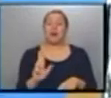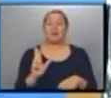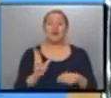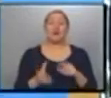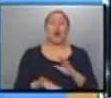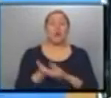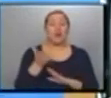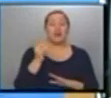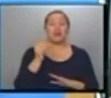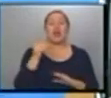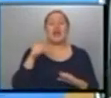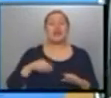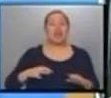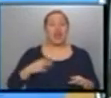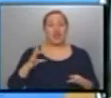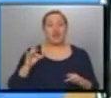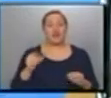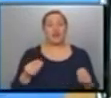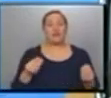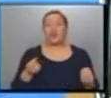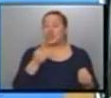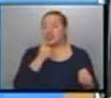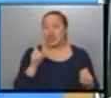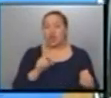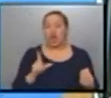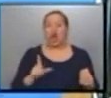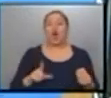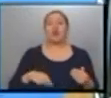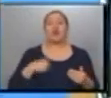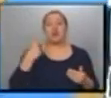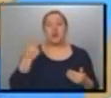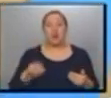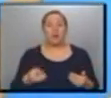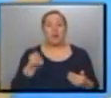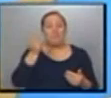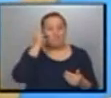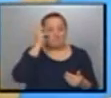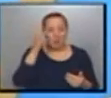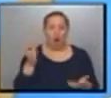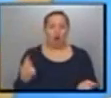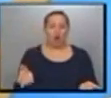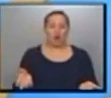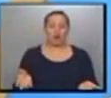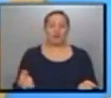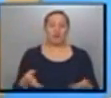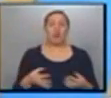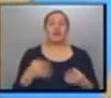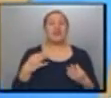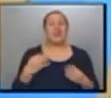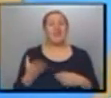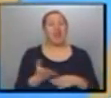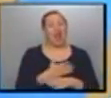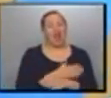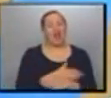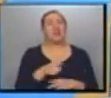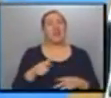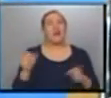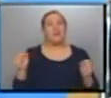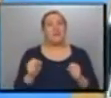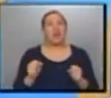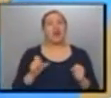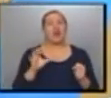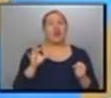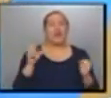un año más duro. Porque si no, es todavía más fuerte en el bolsillo de la gente. Quiero decir, debió haberse previsto que este era un invierno más duro